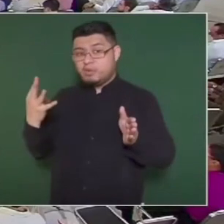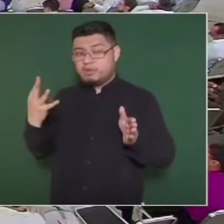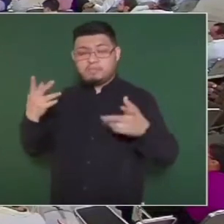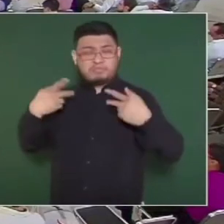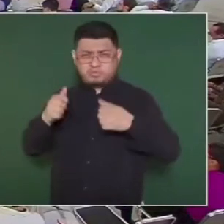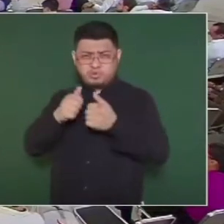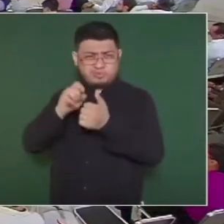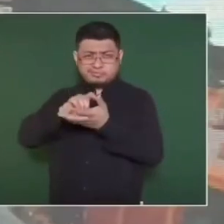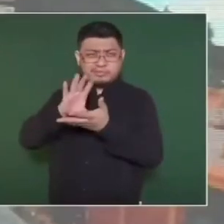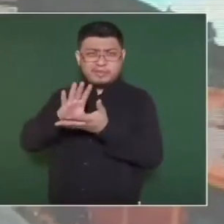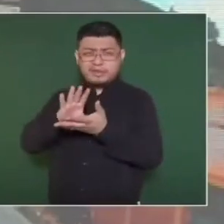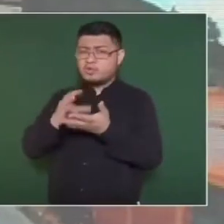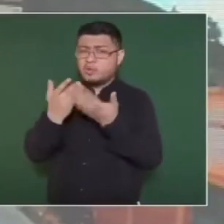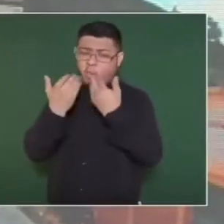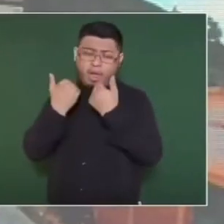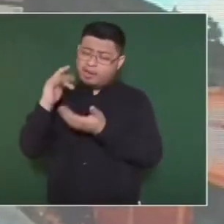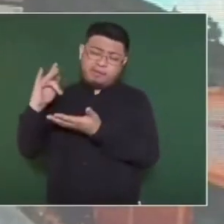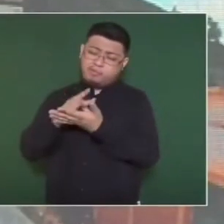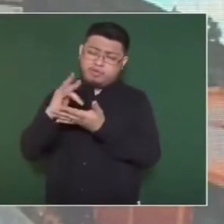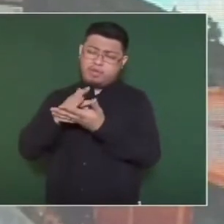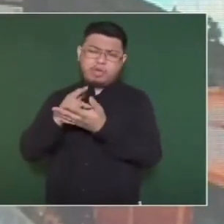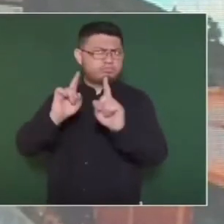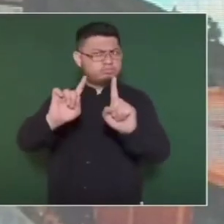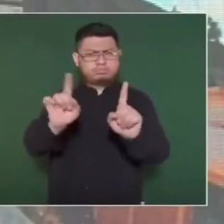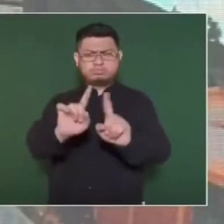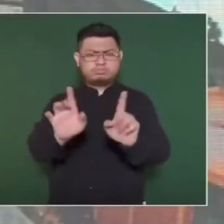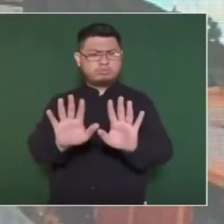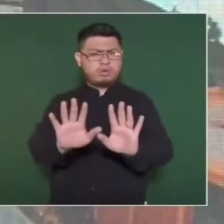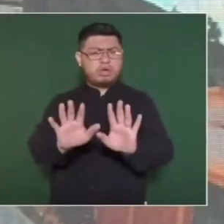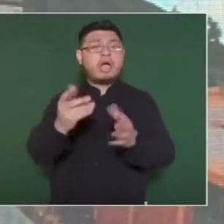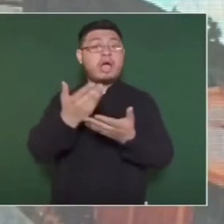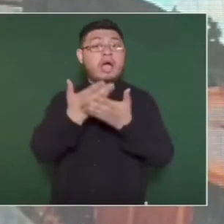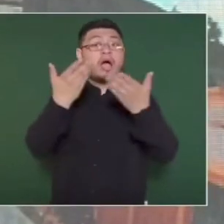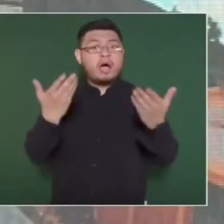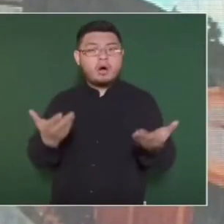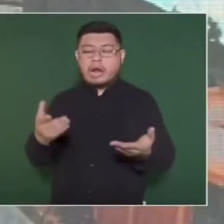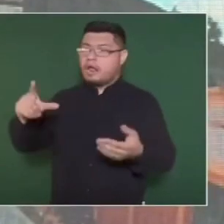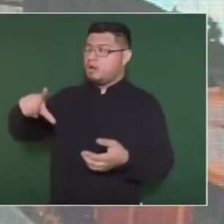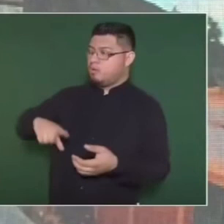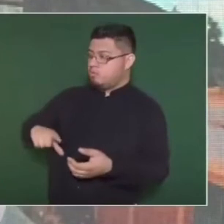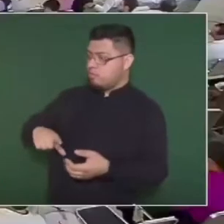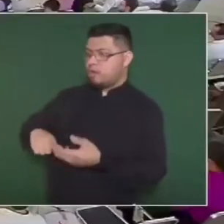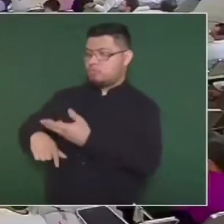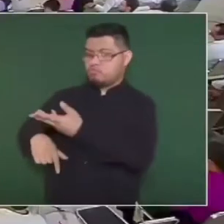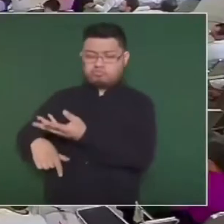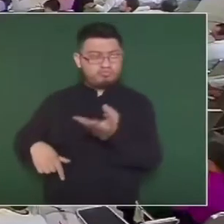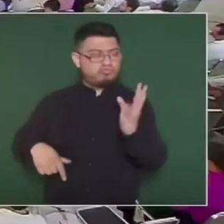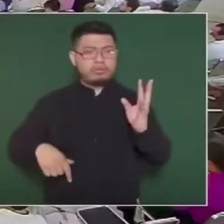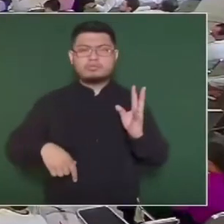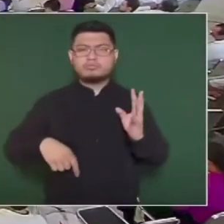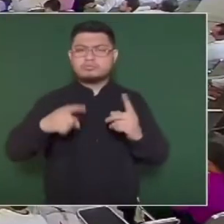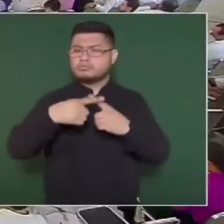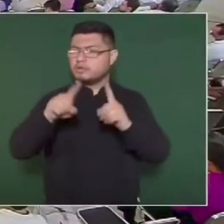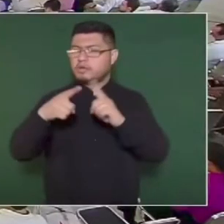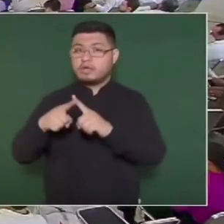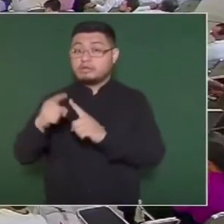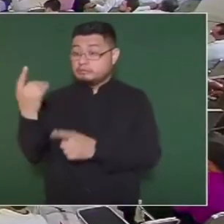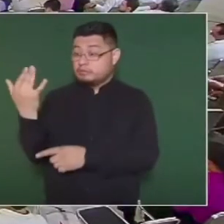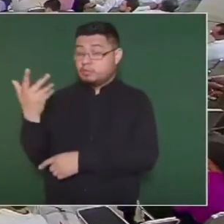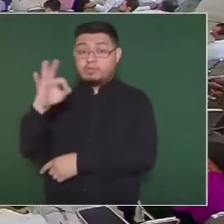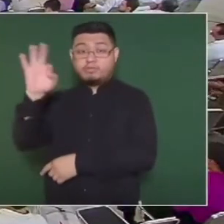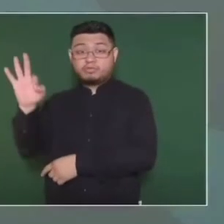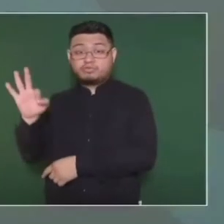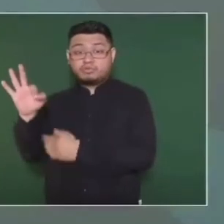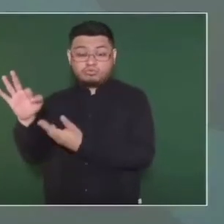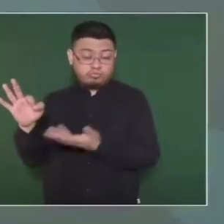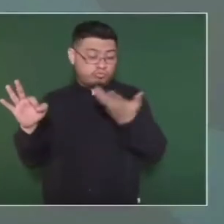recibía ningún apoyo. Ahora se llegó a acuerdo con gobernadoras, gobernadores, para que ellos aporten 50%, la